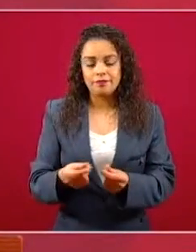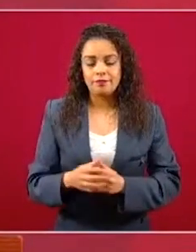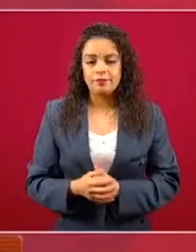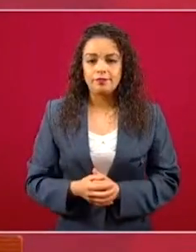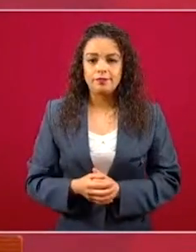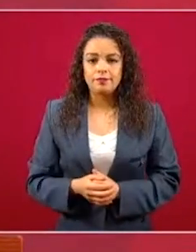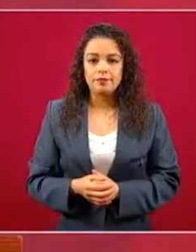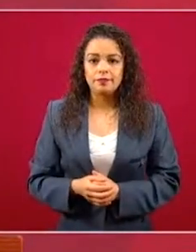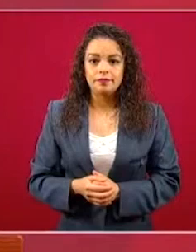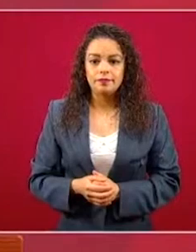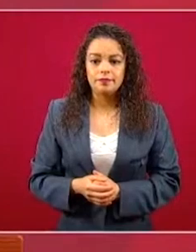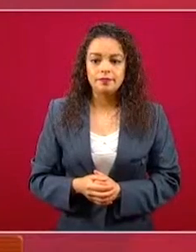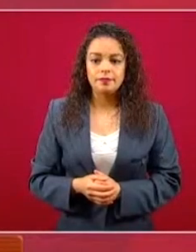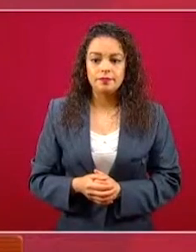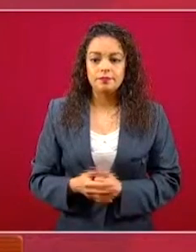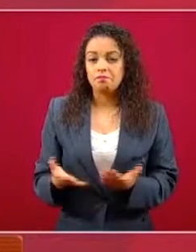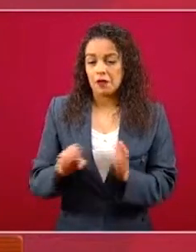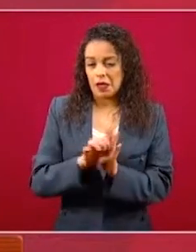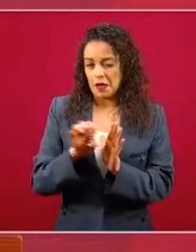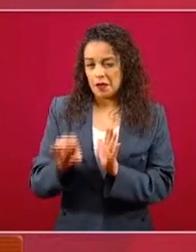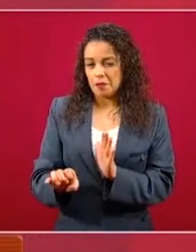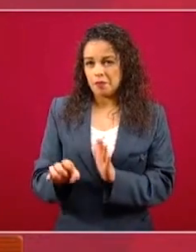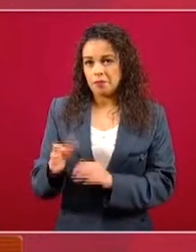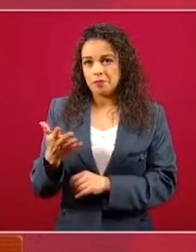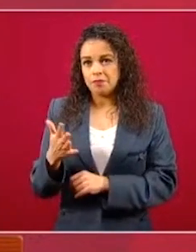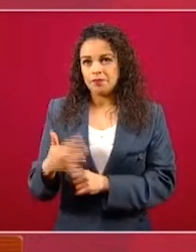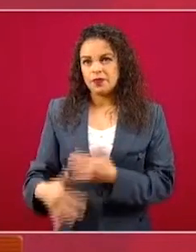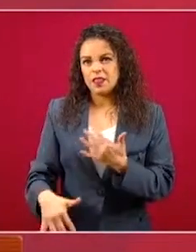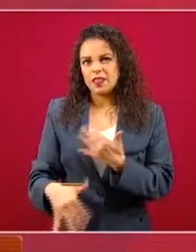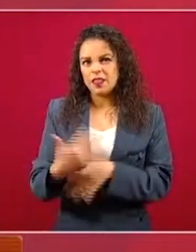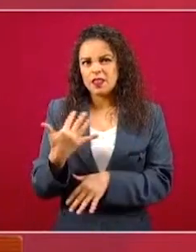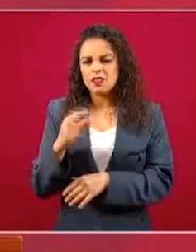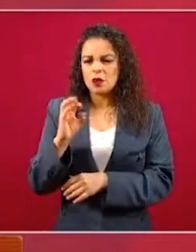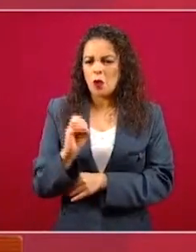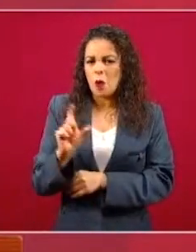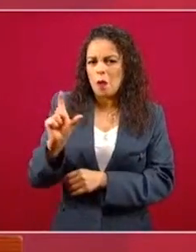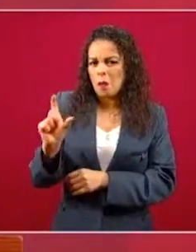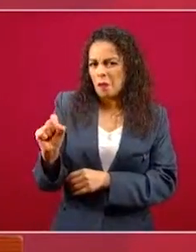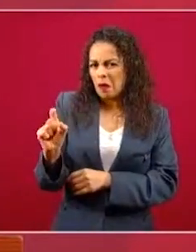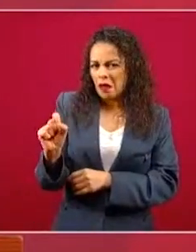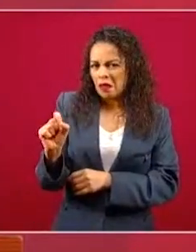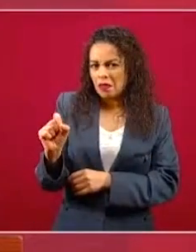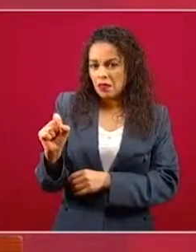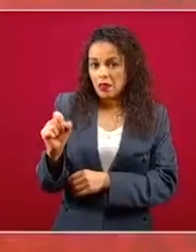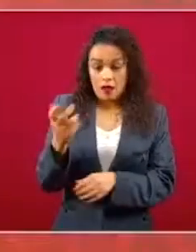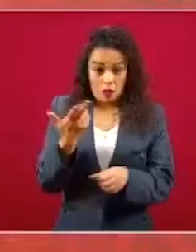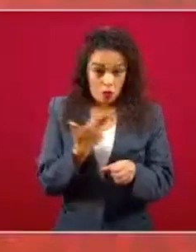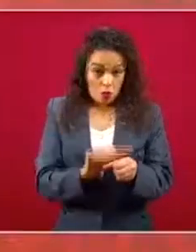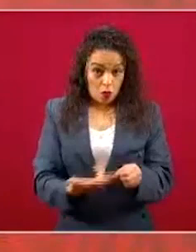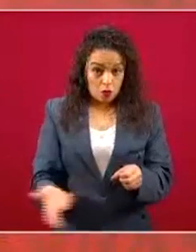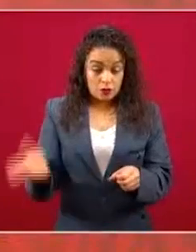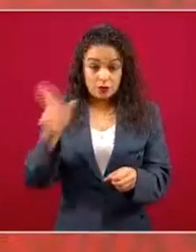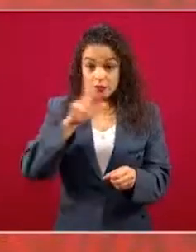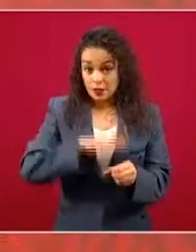15 o 20 hospitales